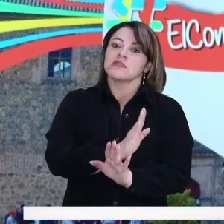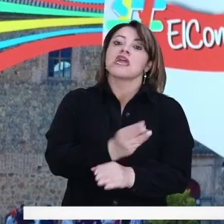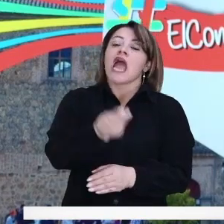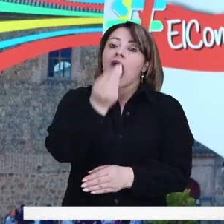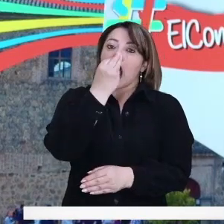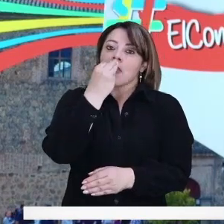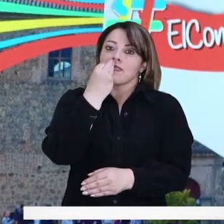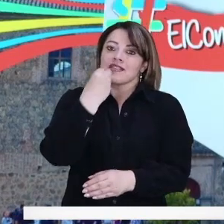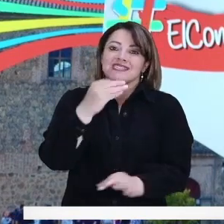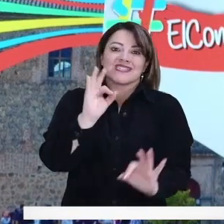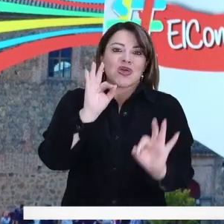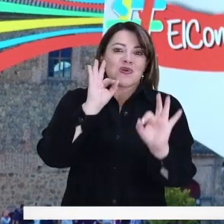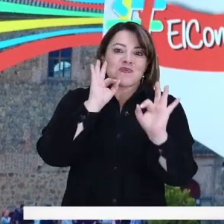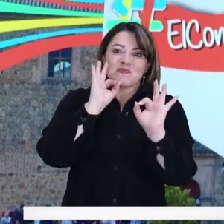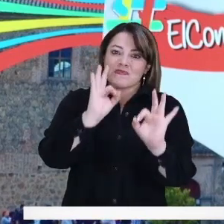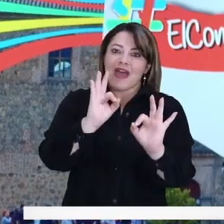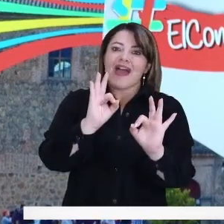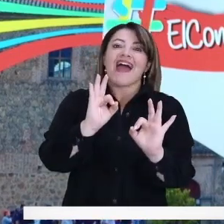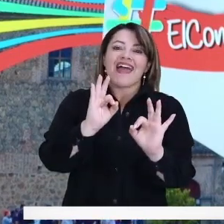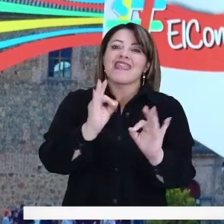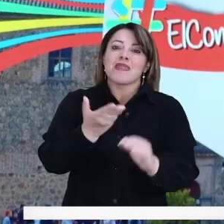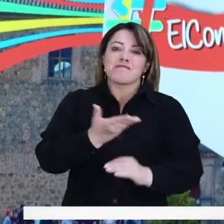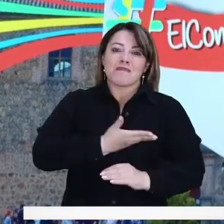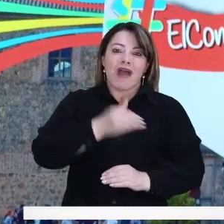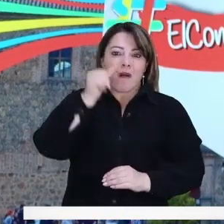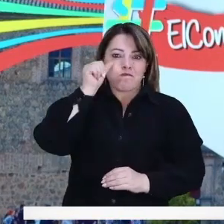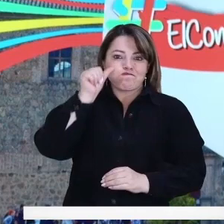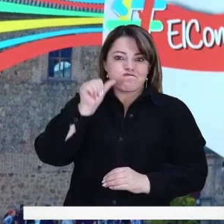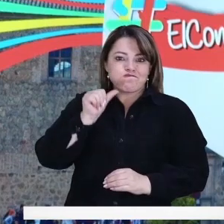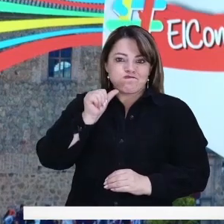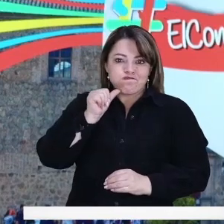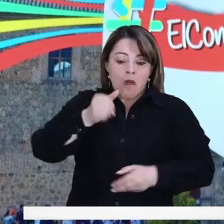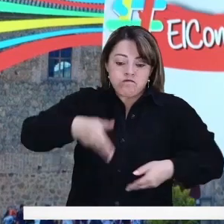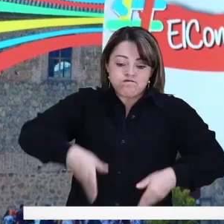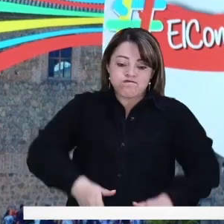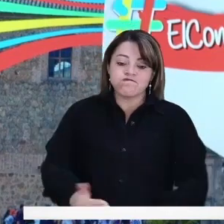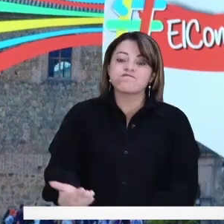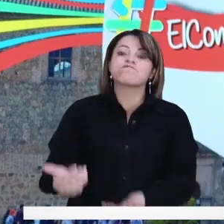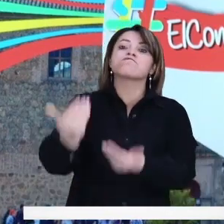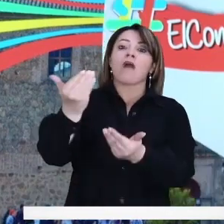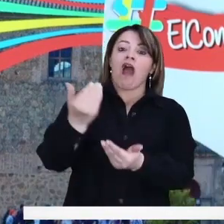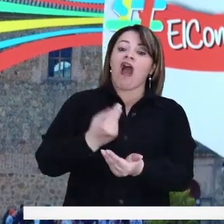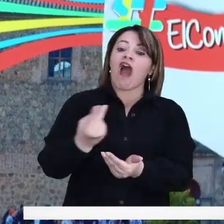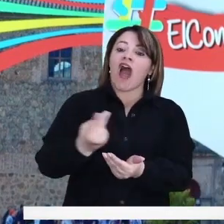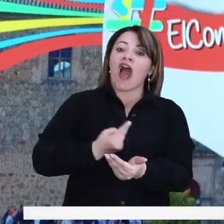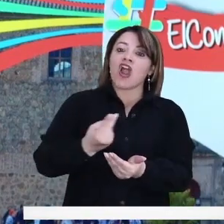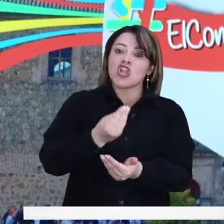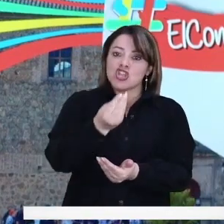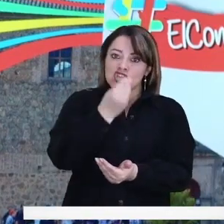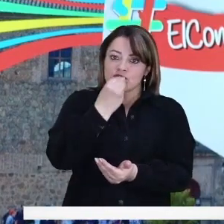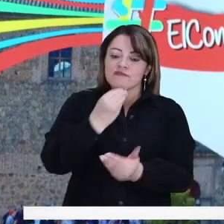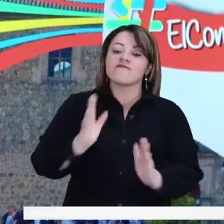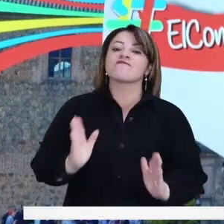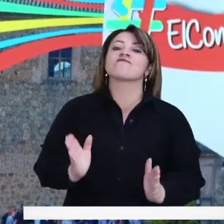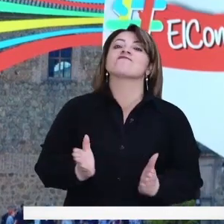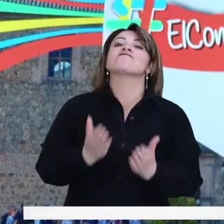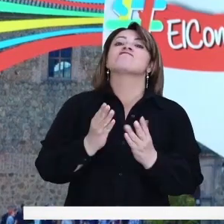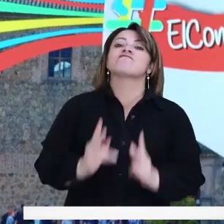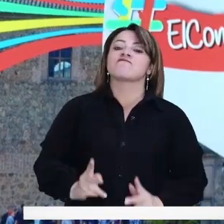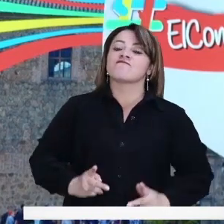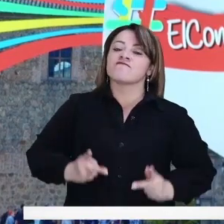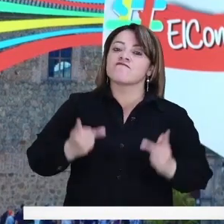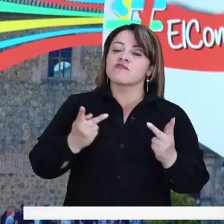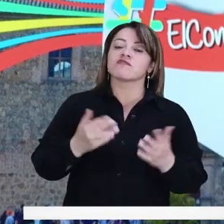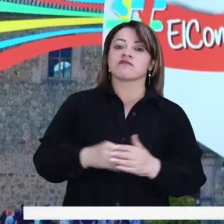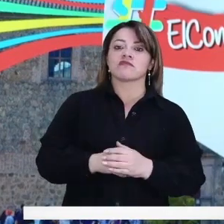con la alimentación a la madre embarazada para garantizarle las mejores condiciones